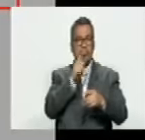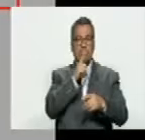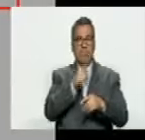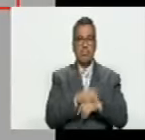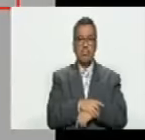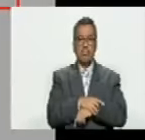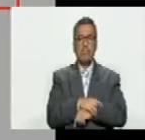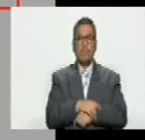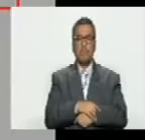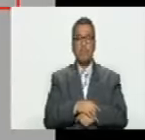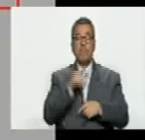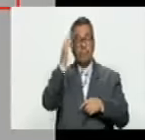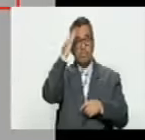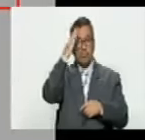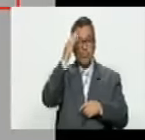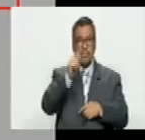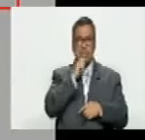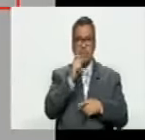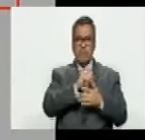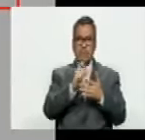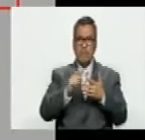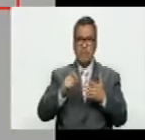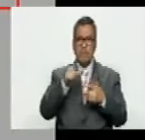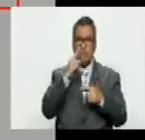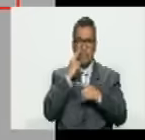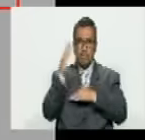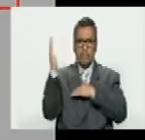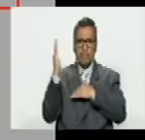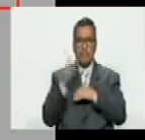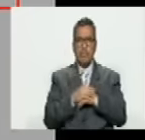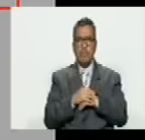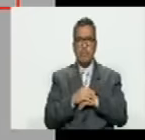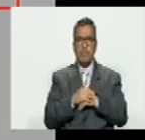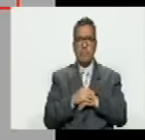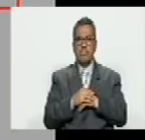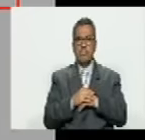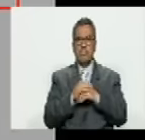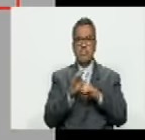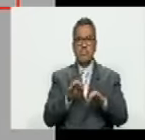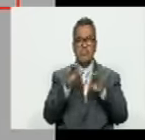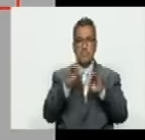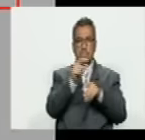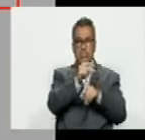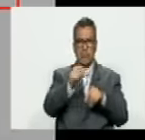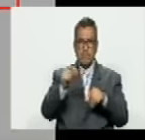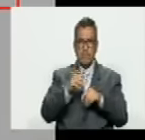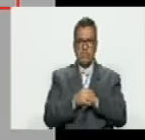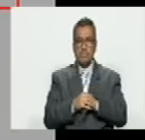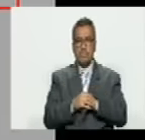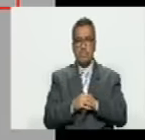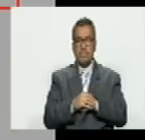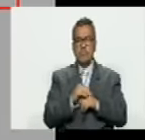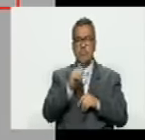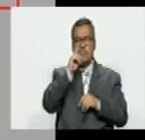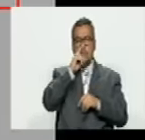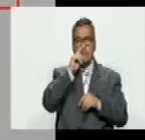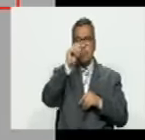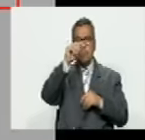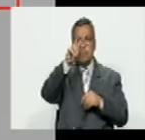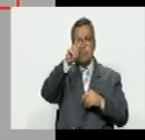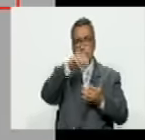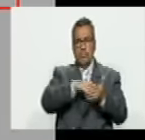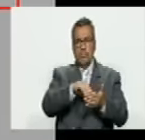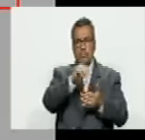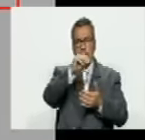él para que sepan quién es First Time en la siguiente lámina vean la calidad del personaje en el año 2004